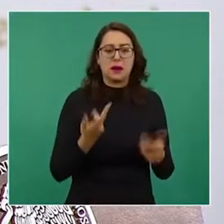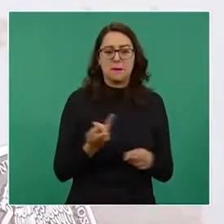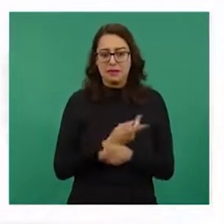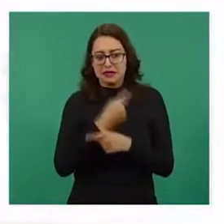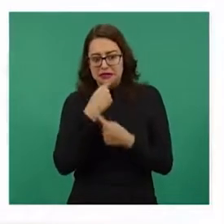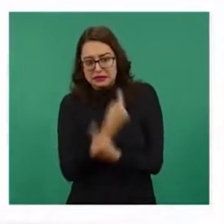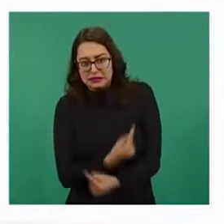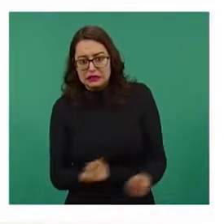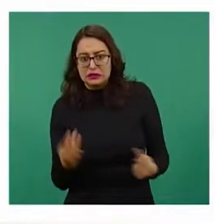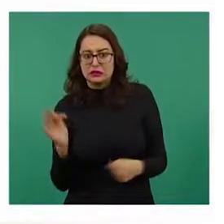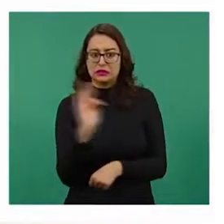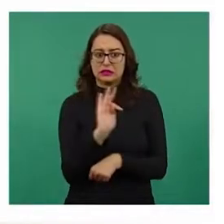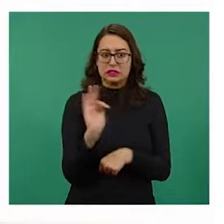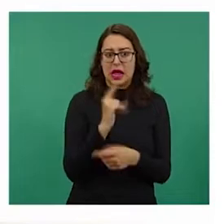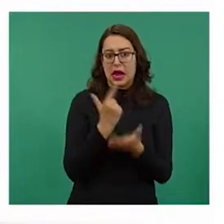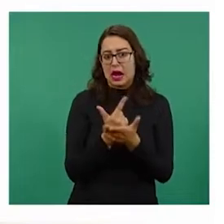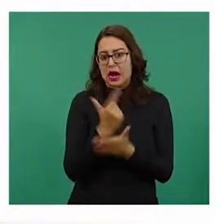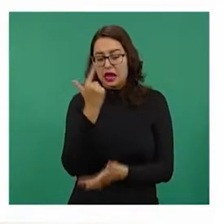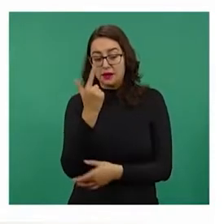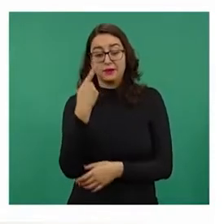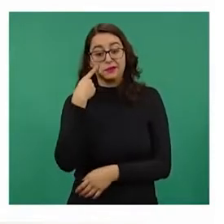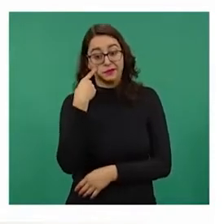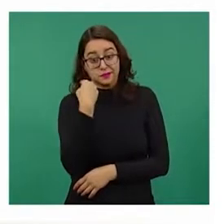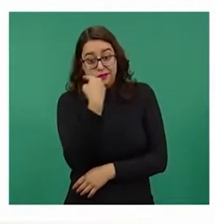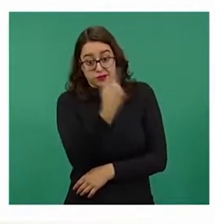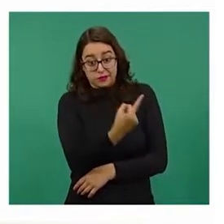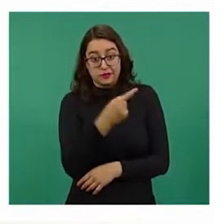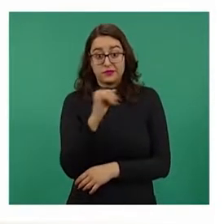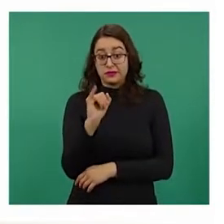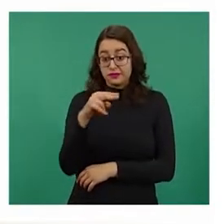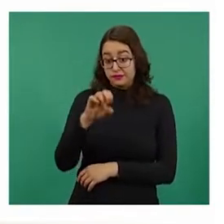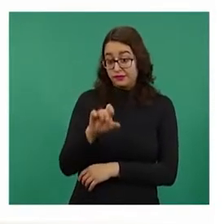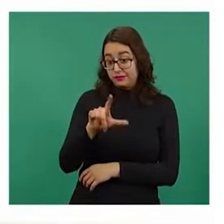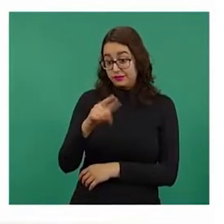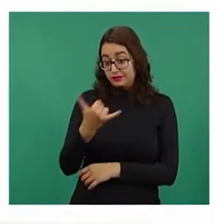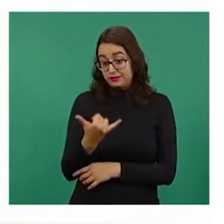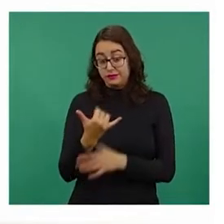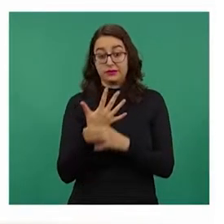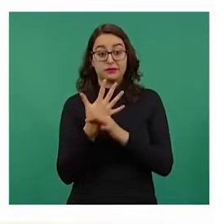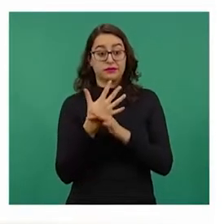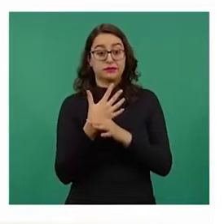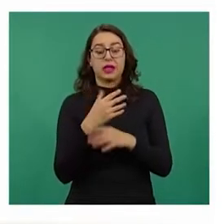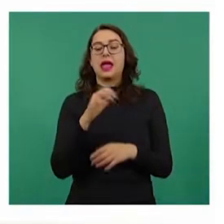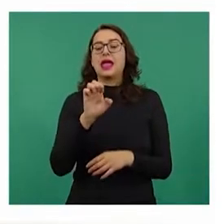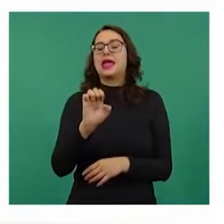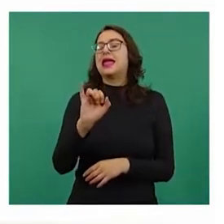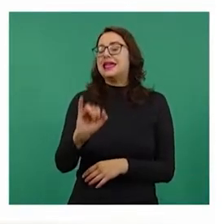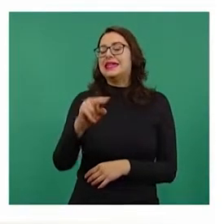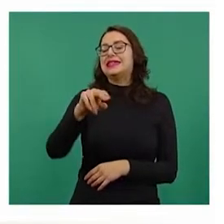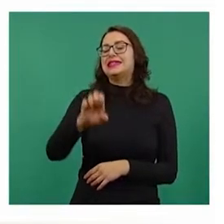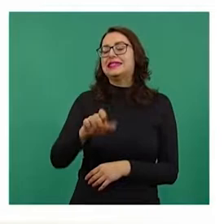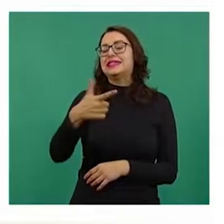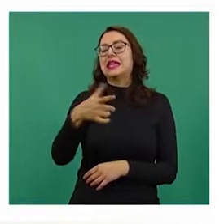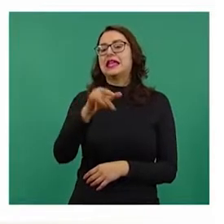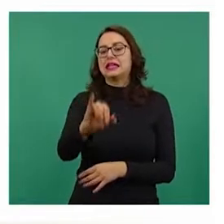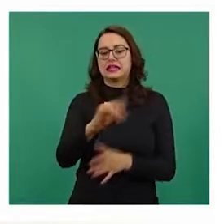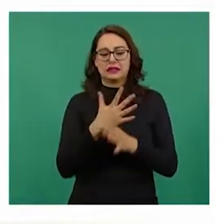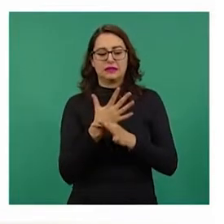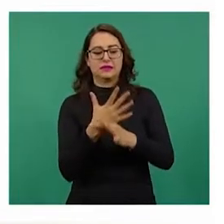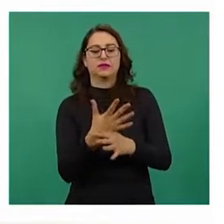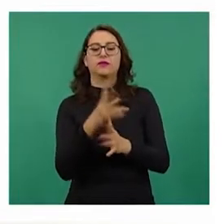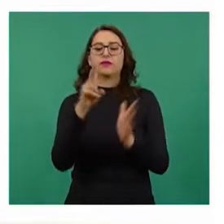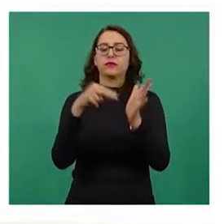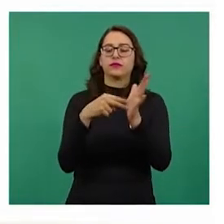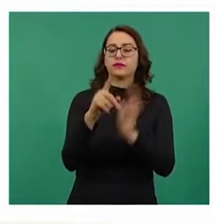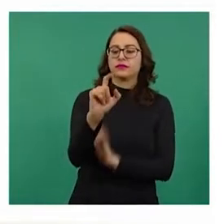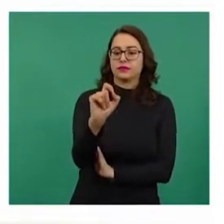pequeños. Aquí mostramos la estadística oficial del Inegi sobre la mortalidad en 2020, donde ya está incorporada